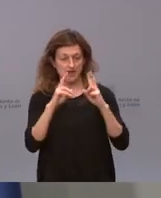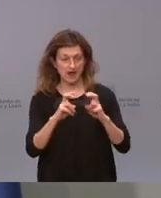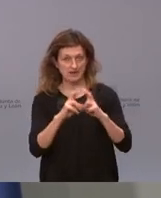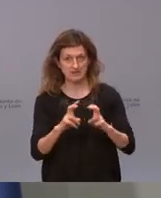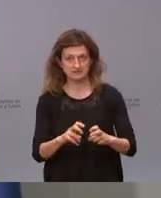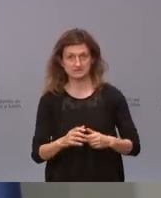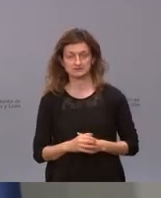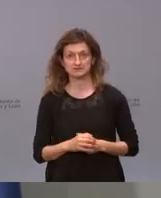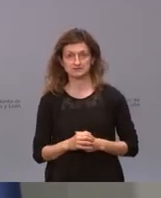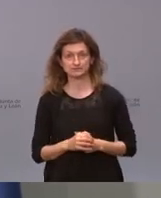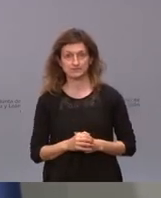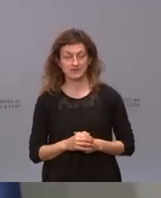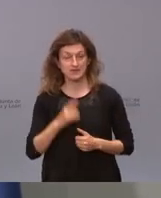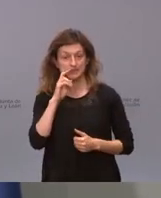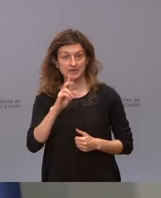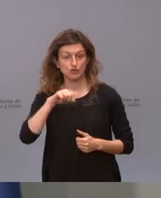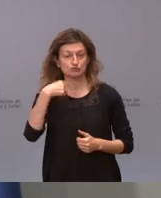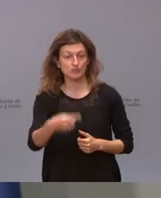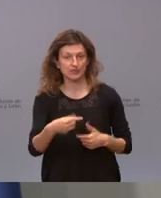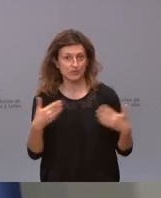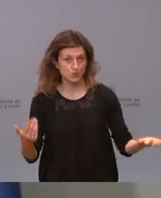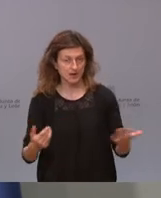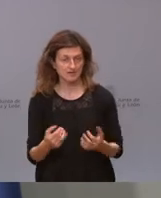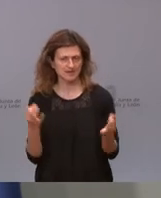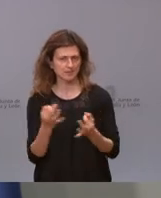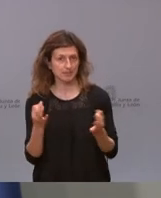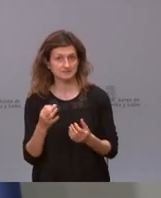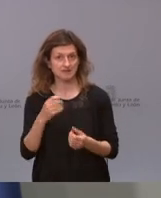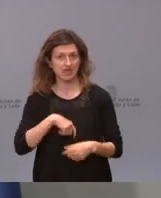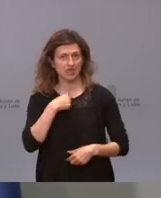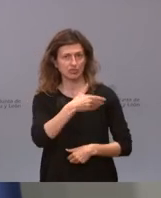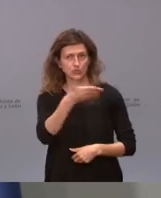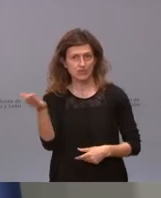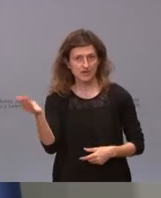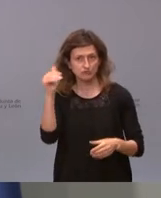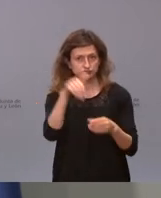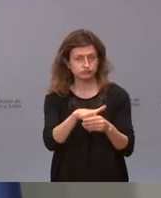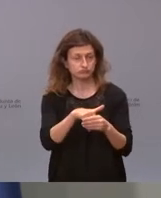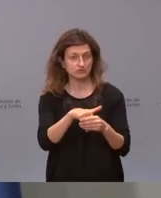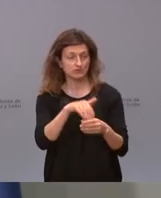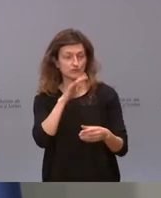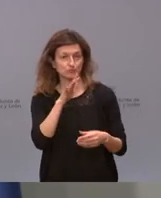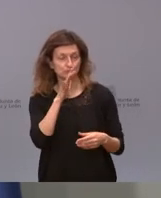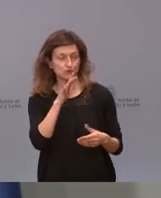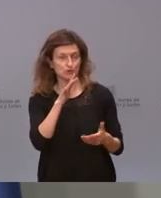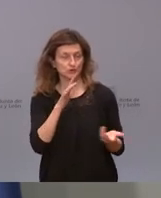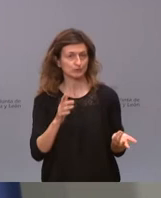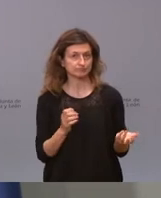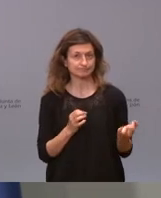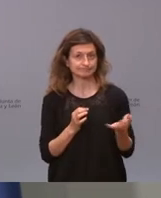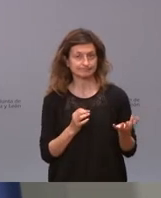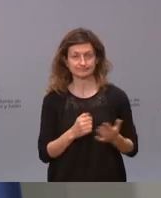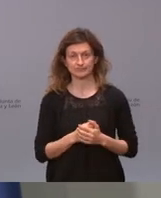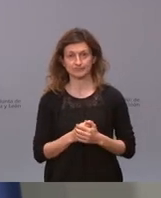y en sacar las consecuencias sobre qué ha ocurrido si los ciudadanos nos han visto como fuente de inestabilidad si los